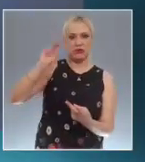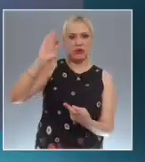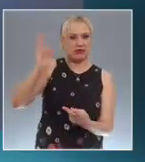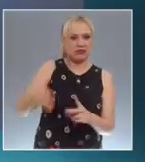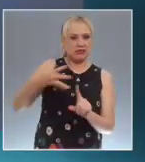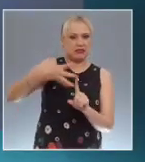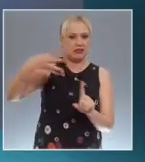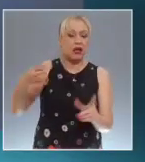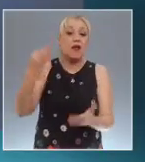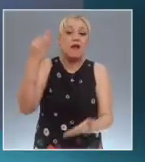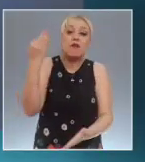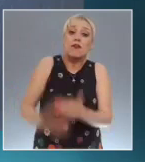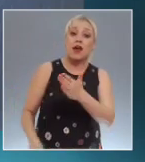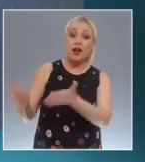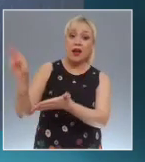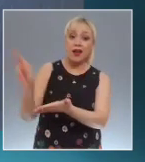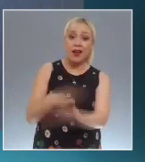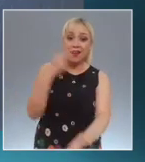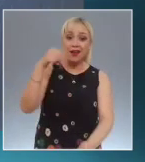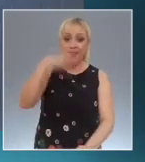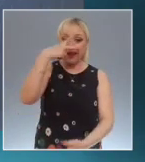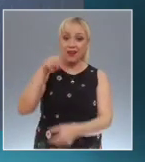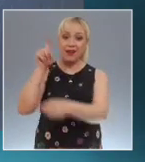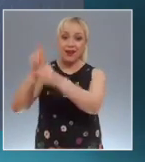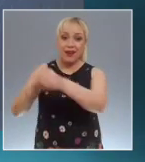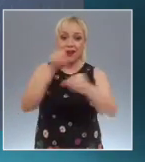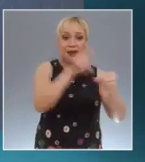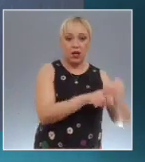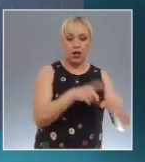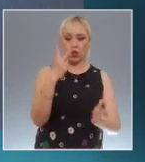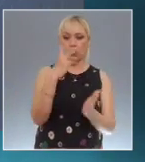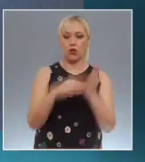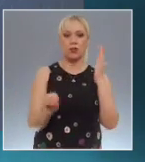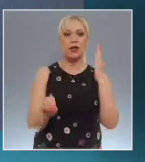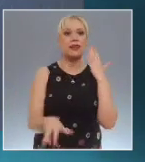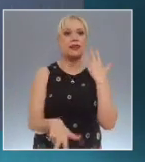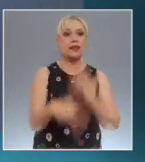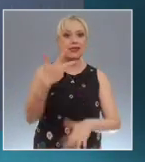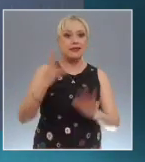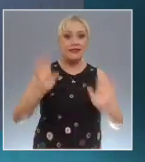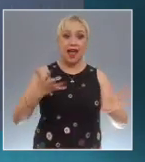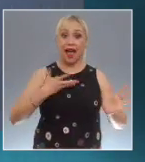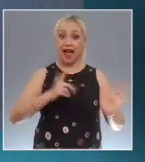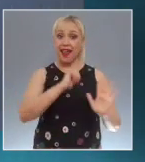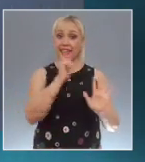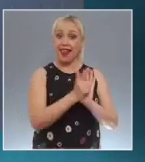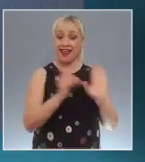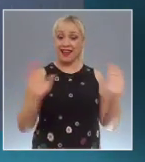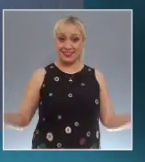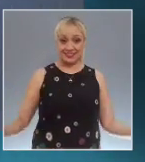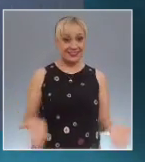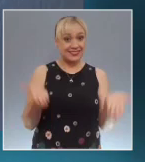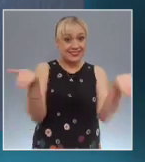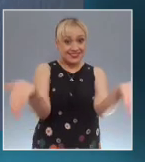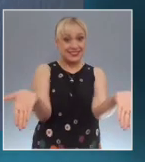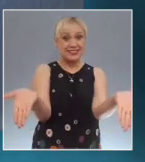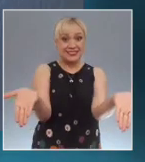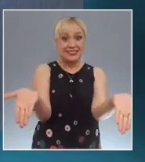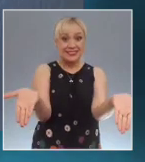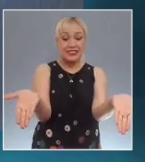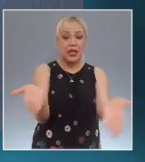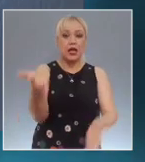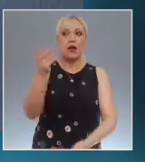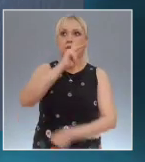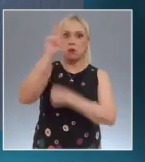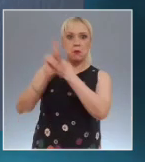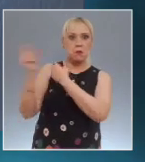son de 2013 y han sido ya firmados por varios países, pero falta la ratificación. Y lo